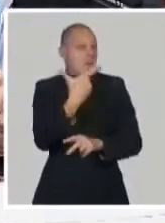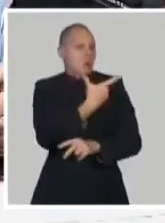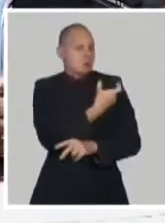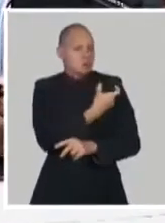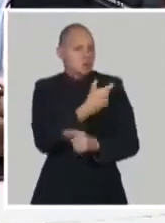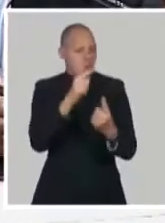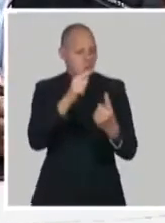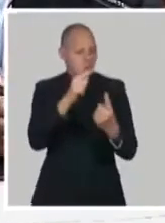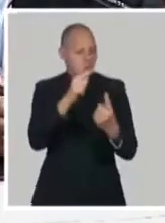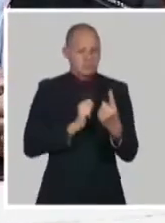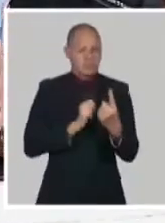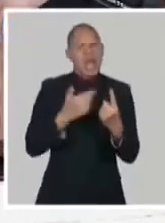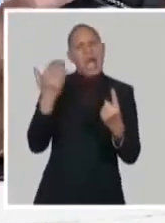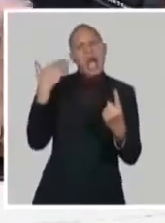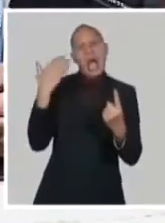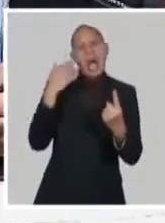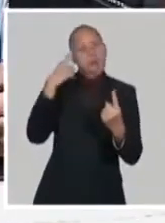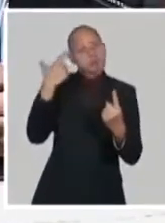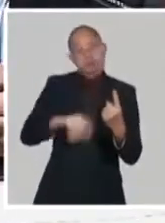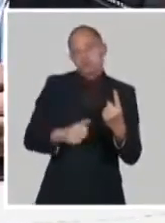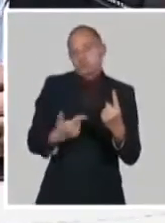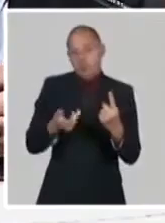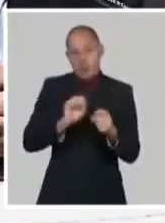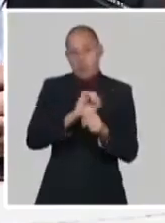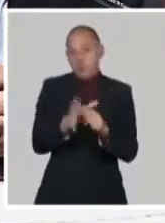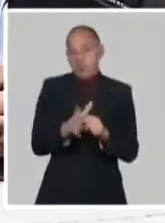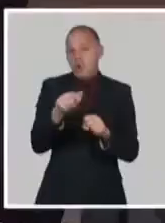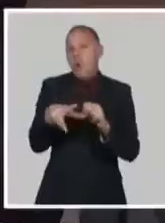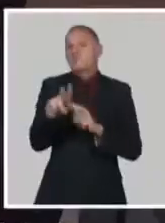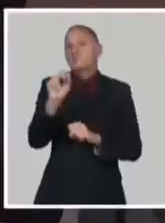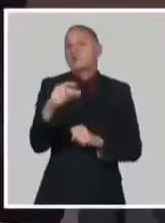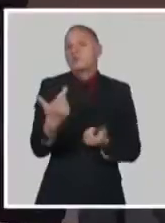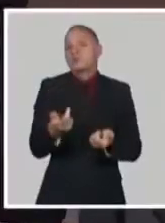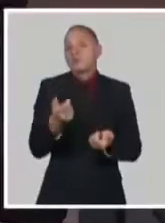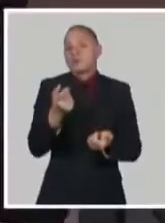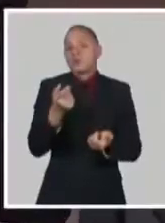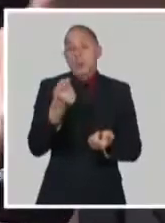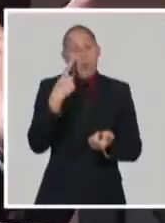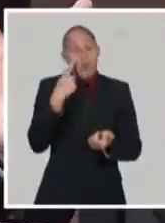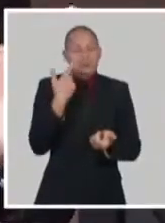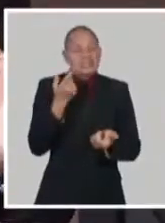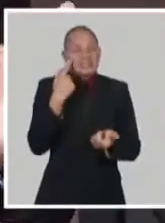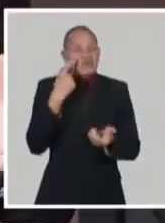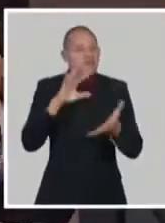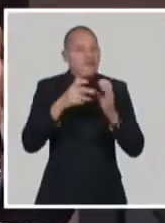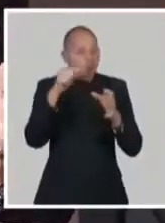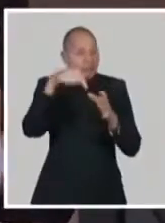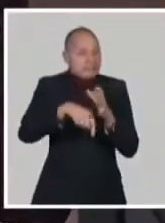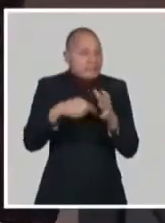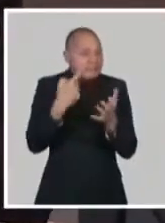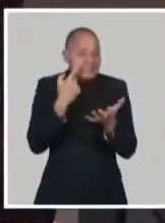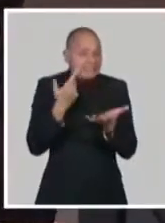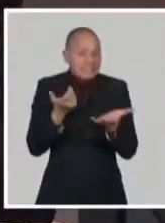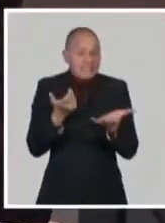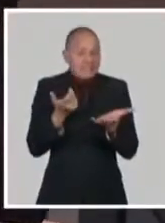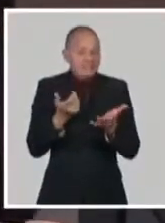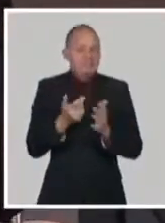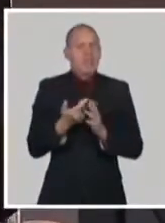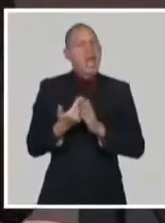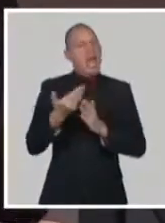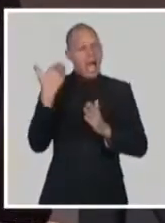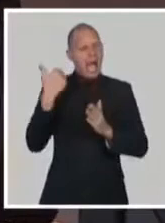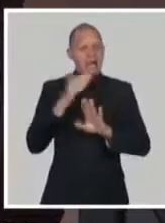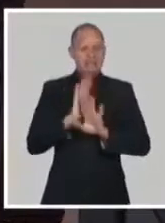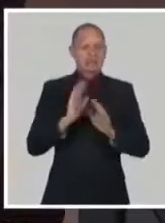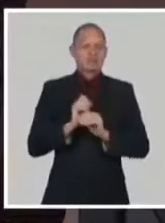y nosotros, bueno, hicimos un diseño donde incluso teníamos muchas más propuestas de candidatos vacunales que las que hoy